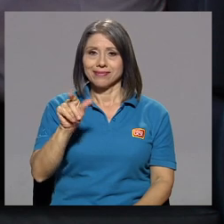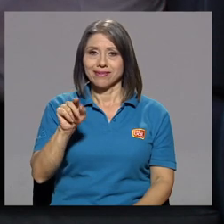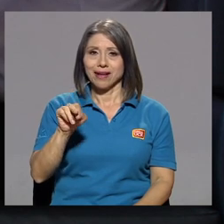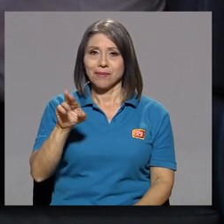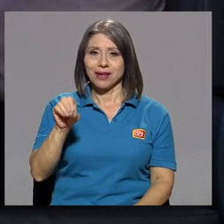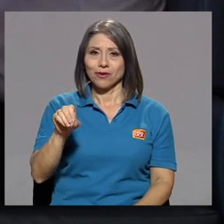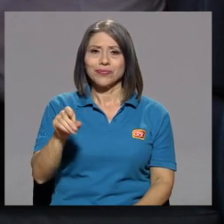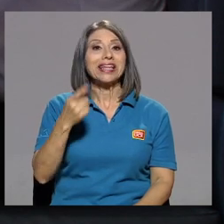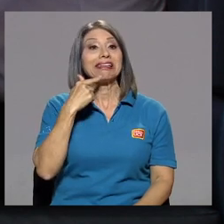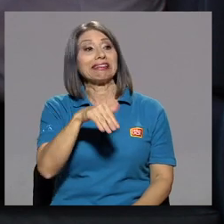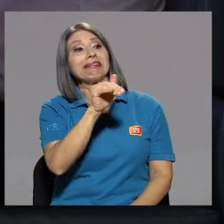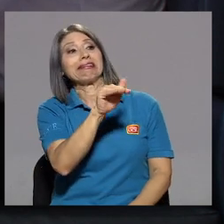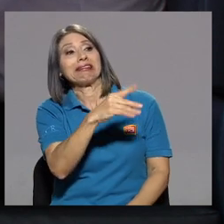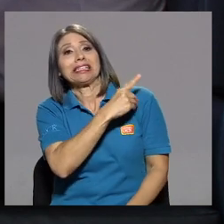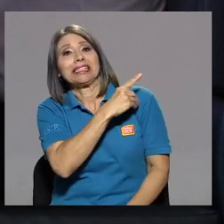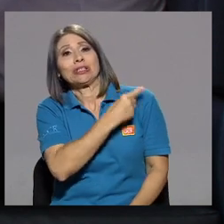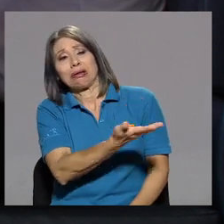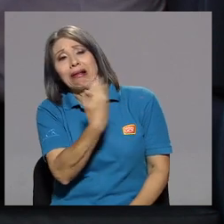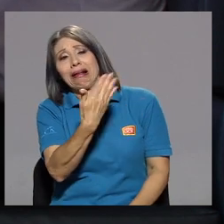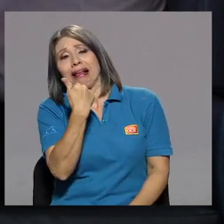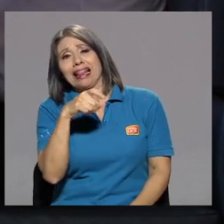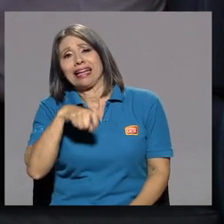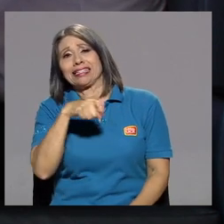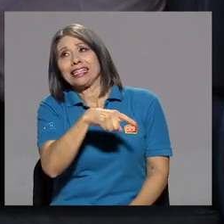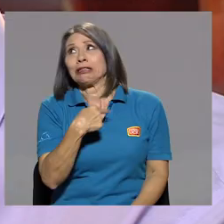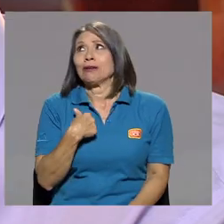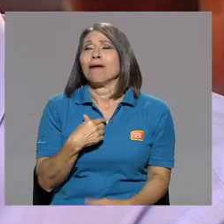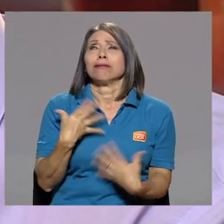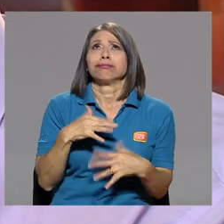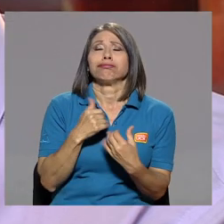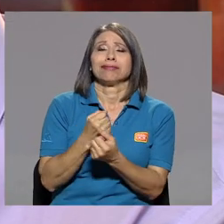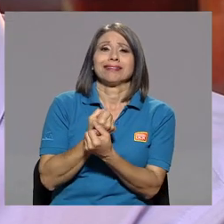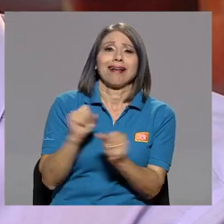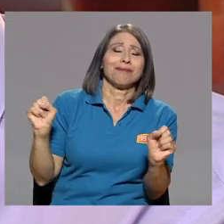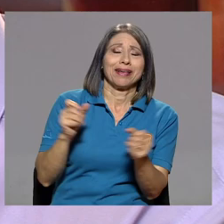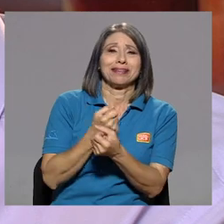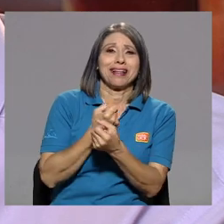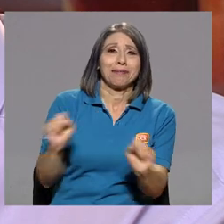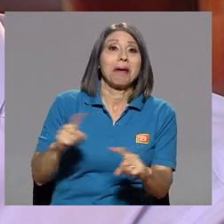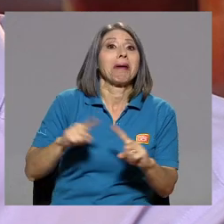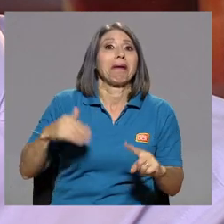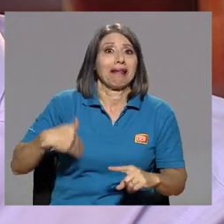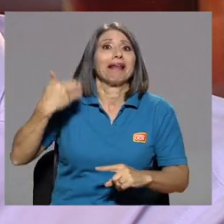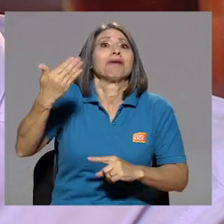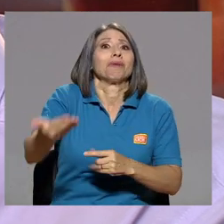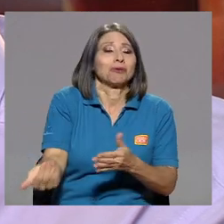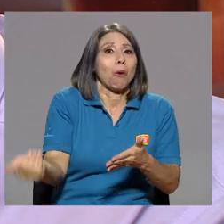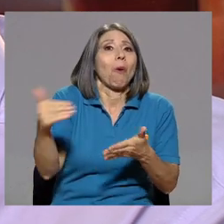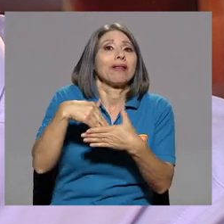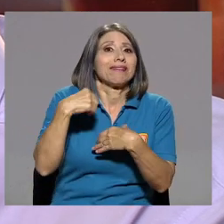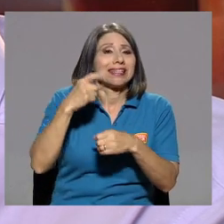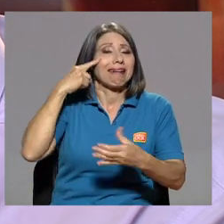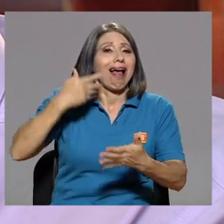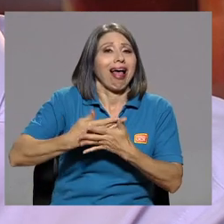Porque necesitan a Sandrita. Ahí iba yo, entonces me salvé, me salvé. Pero usted me lo hacía en el día siguiente. ¿En serio? Sí.